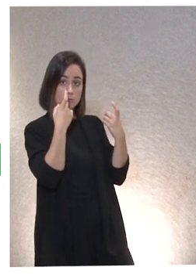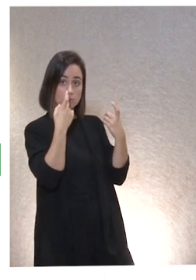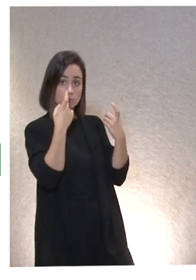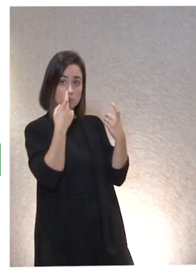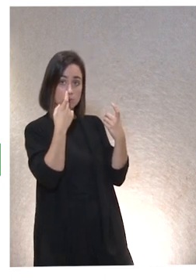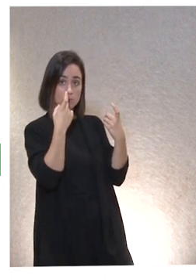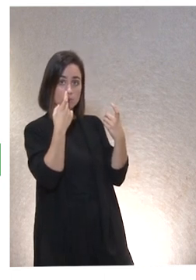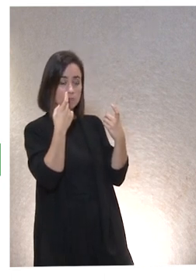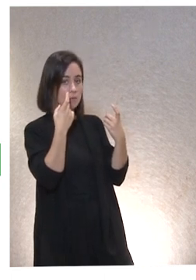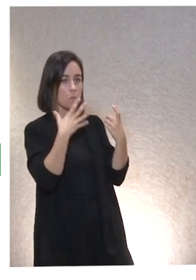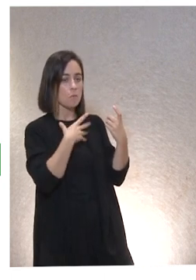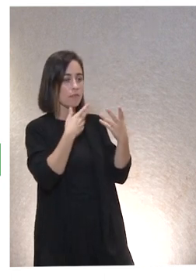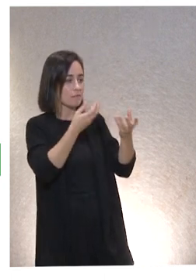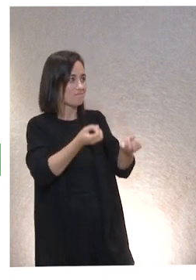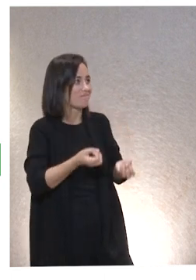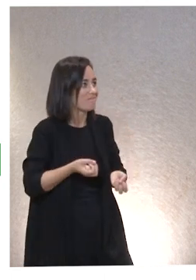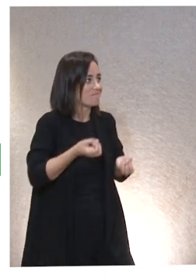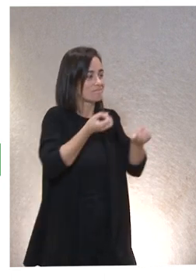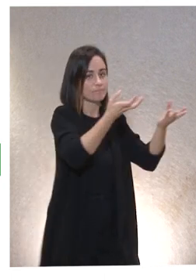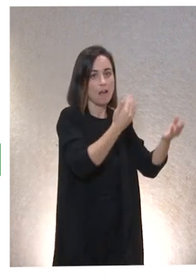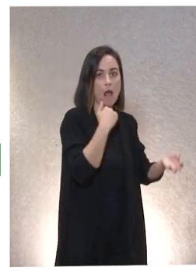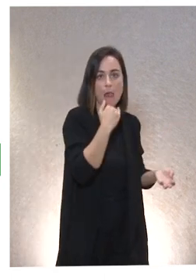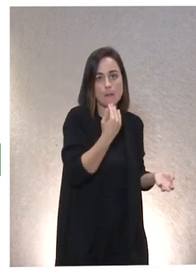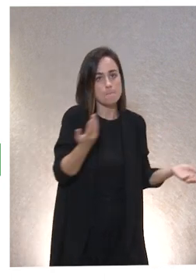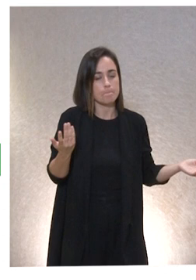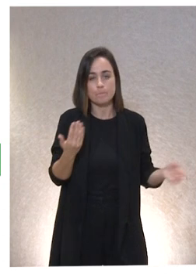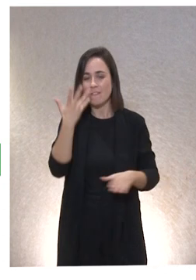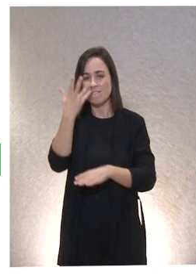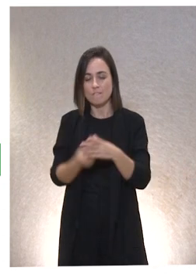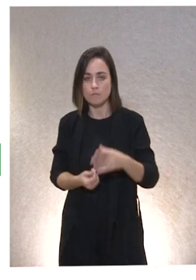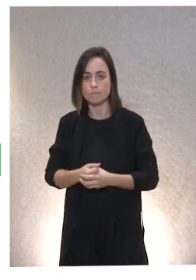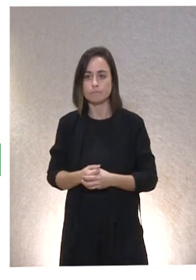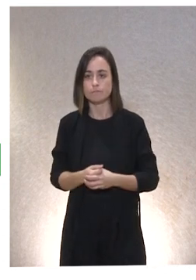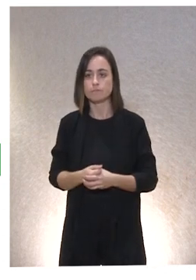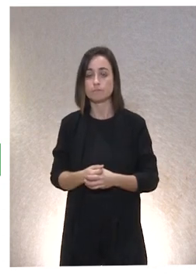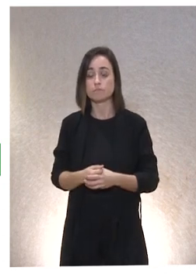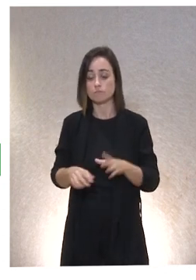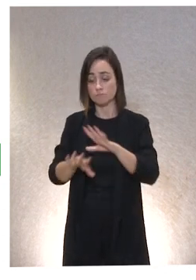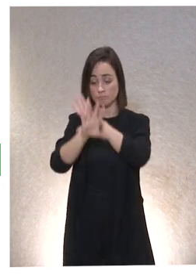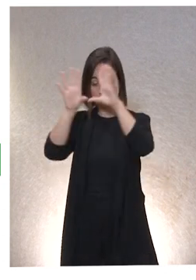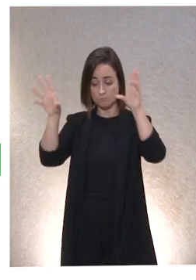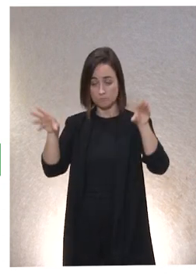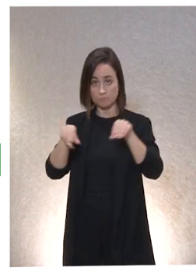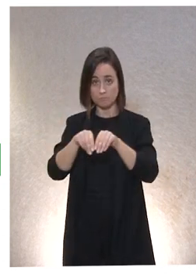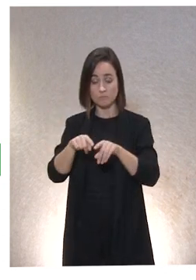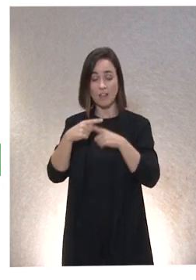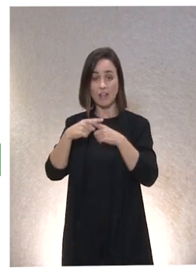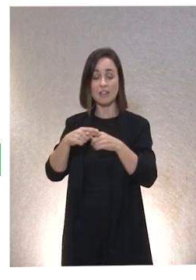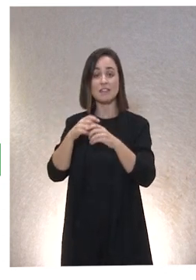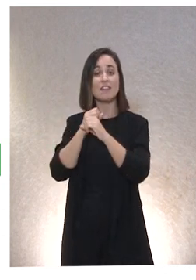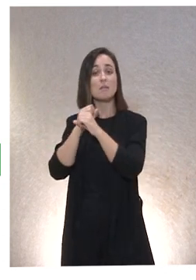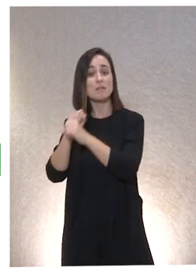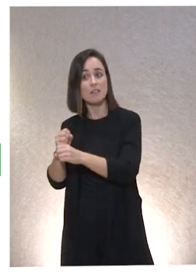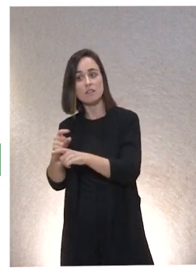de una manera u otra, algo falla. En cualquier caso, conclusión. La interdependencia está